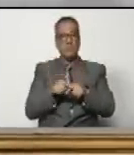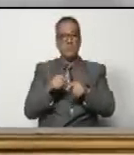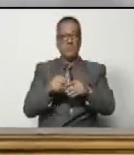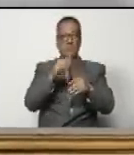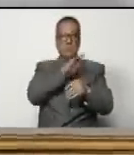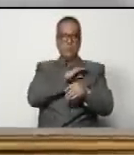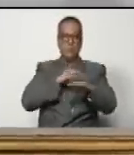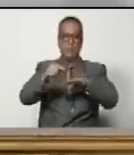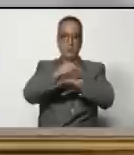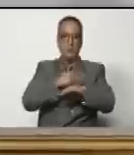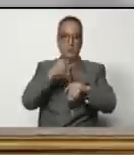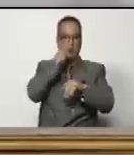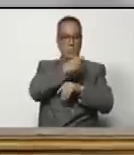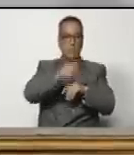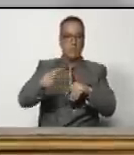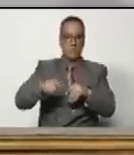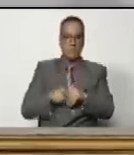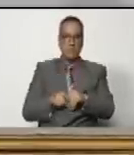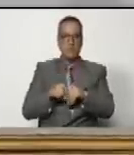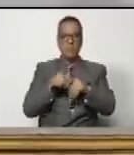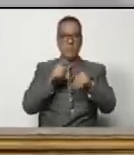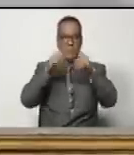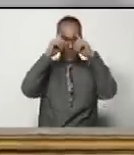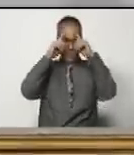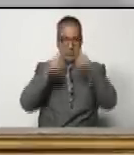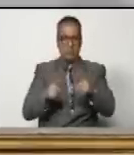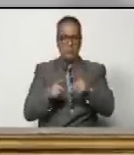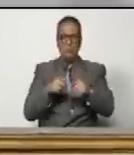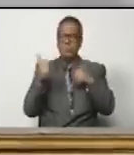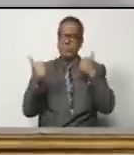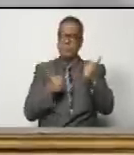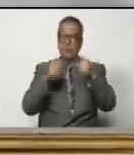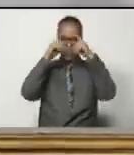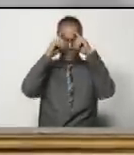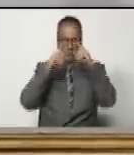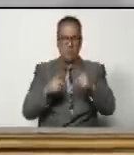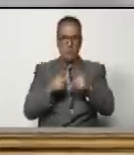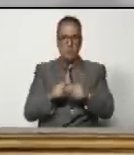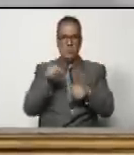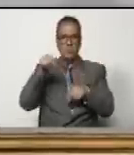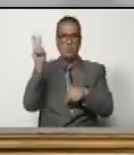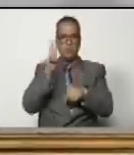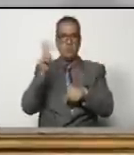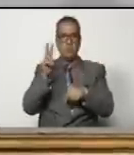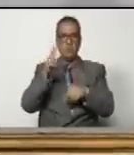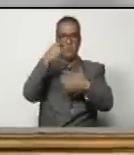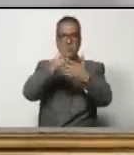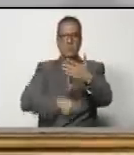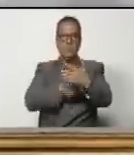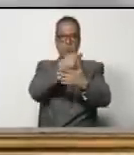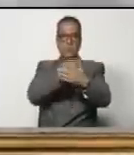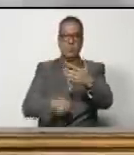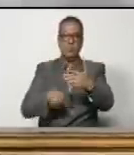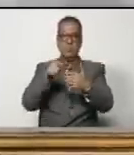su gobierno, su pueblo, tomaron la decisión. ¿Cuál es la decisión? Venezuela prohíbe